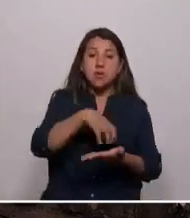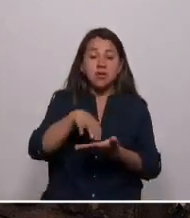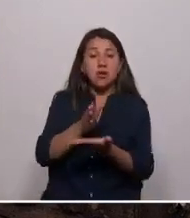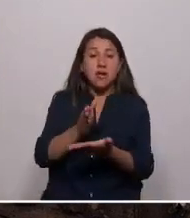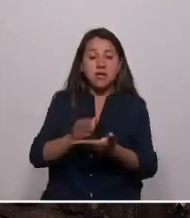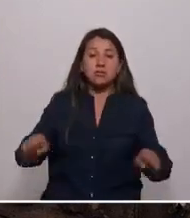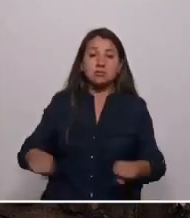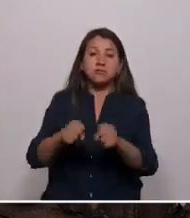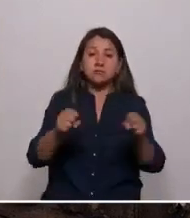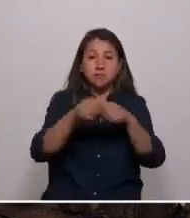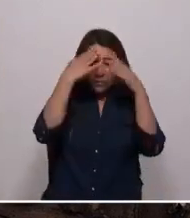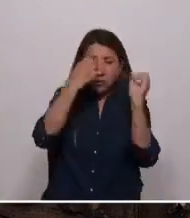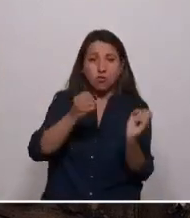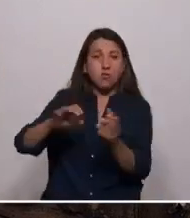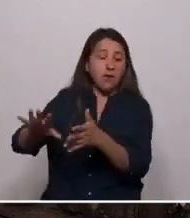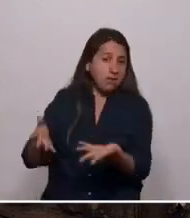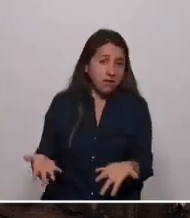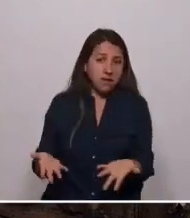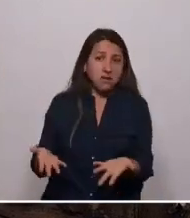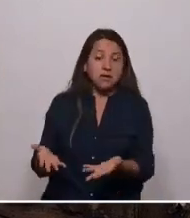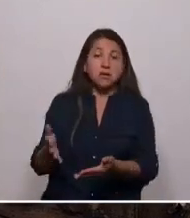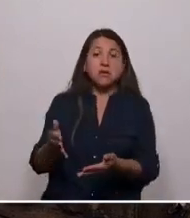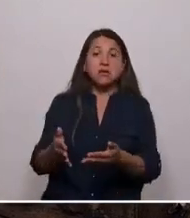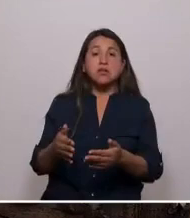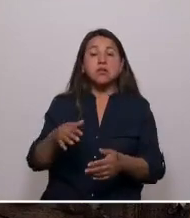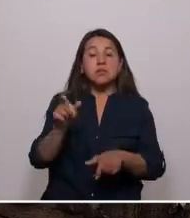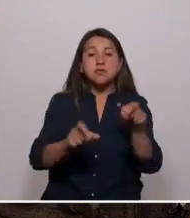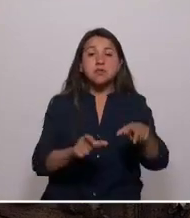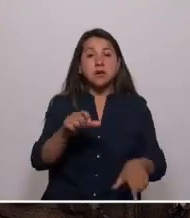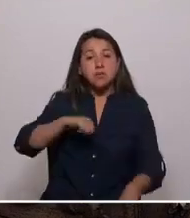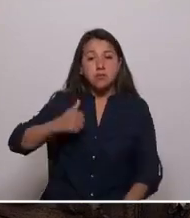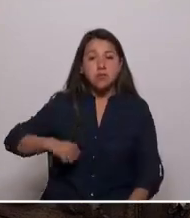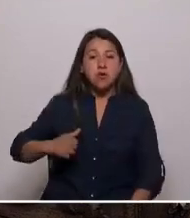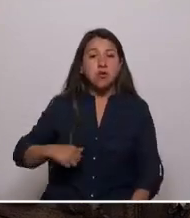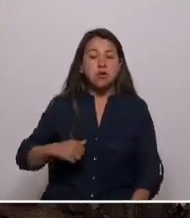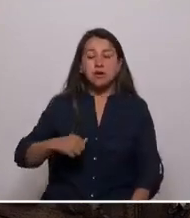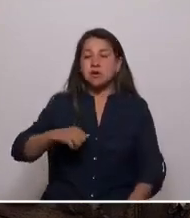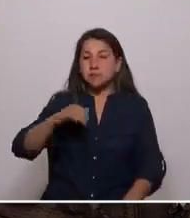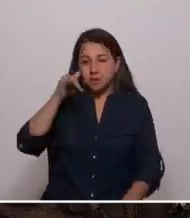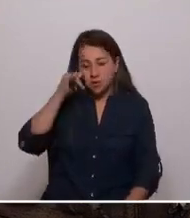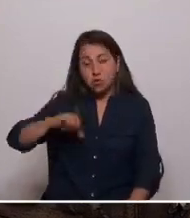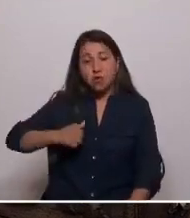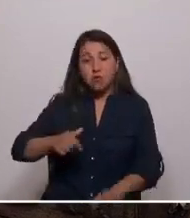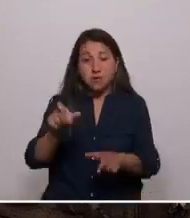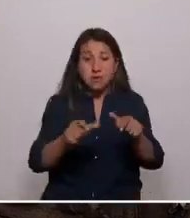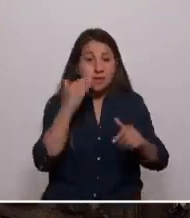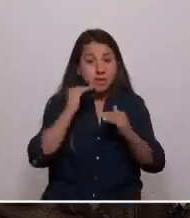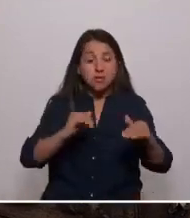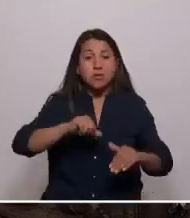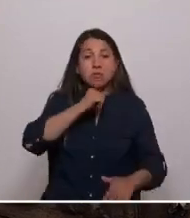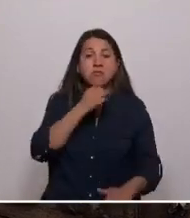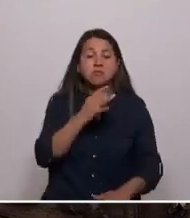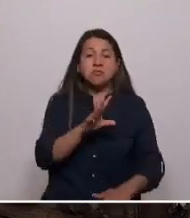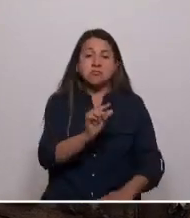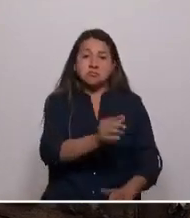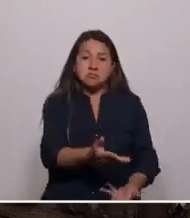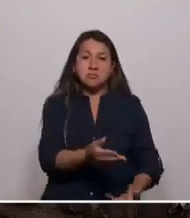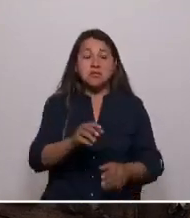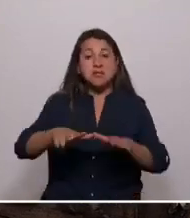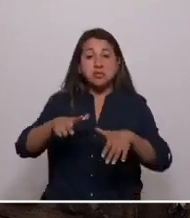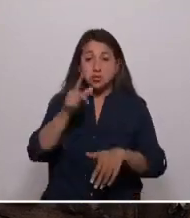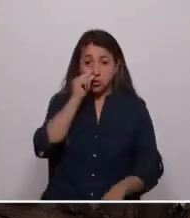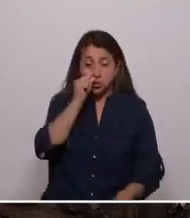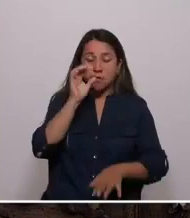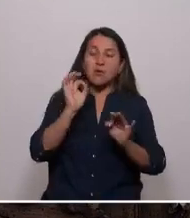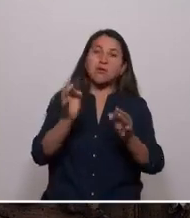destruidas y olvidadas. Total, los cabros pobres solo somos manos de obra barata, al igual que nuestros profesores. El 18 de octubre nos cayó como anillo al